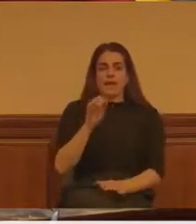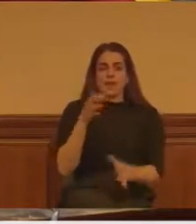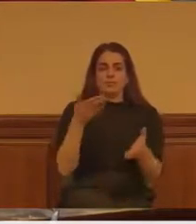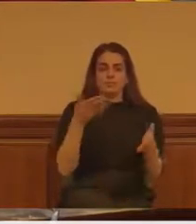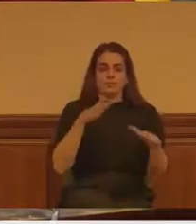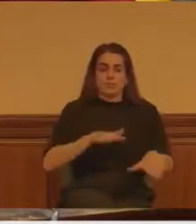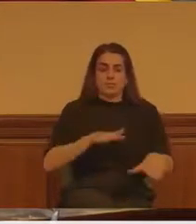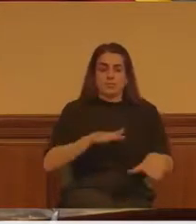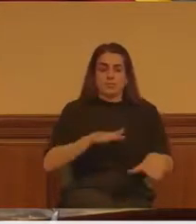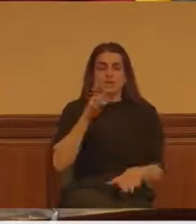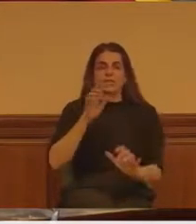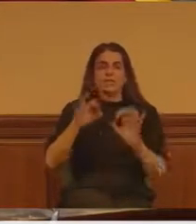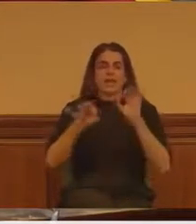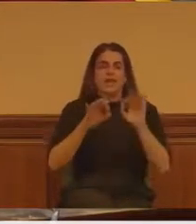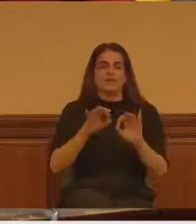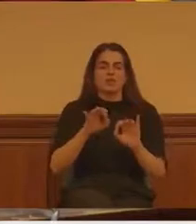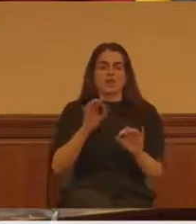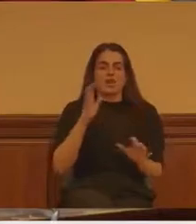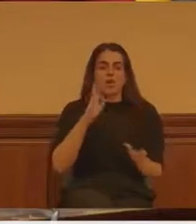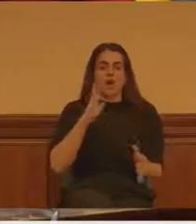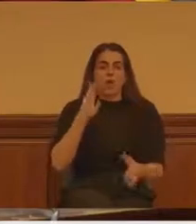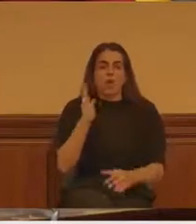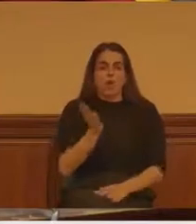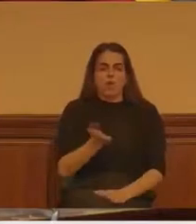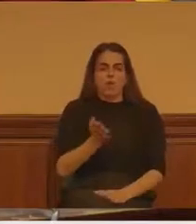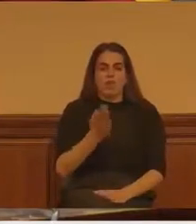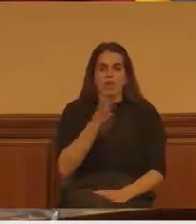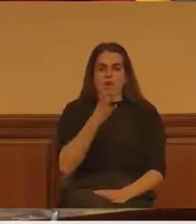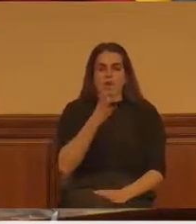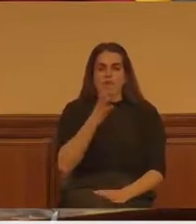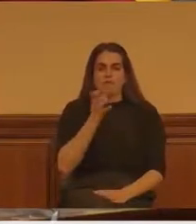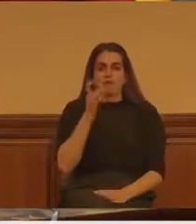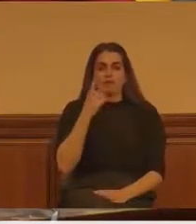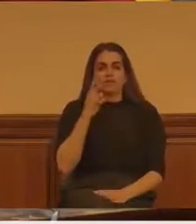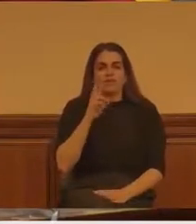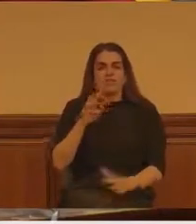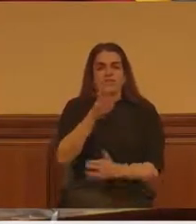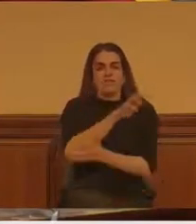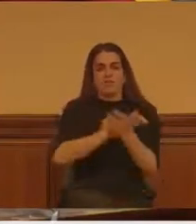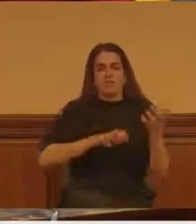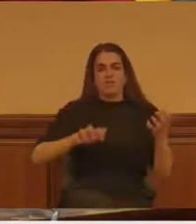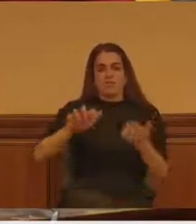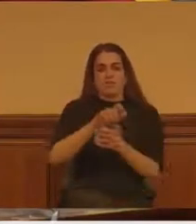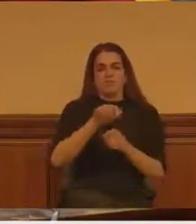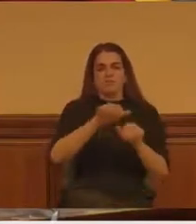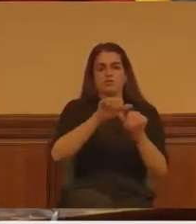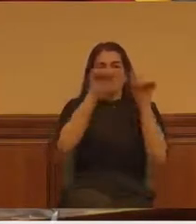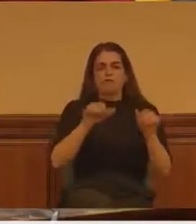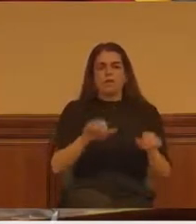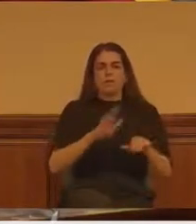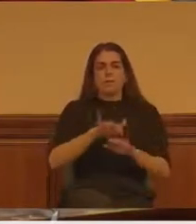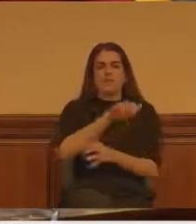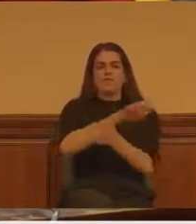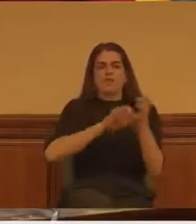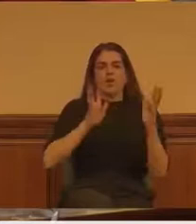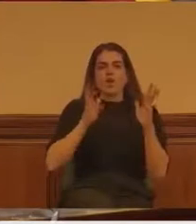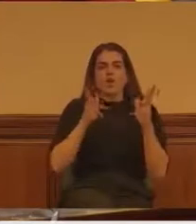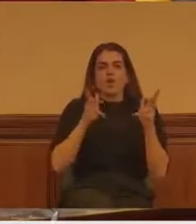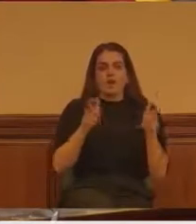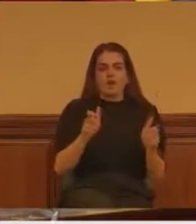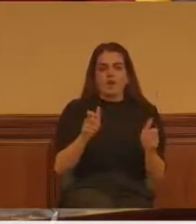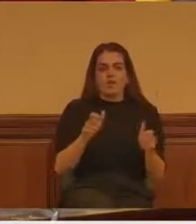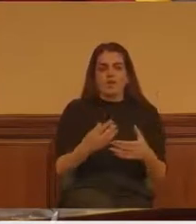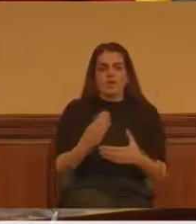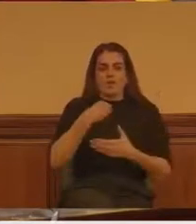crueldad y está basada en el reflejo de la violencia, como una forma de expresar la violencia sustancial a las